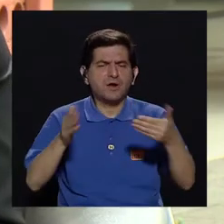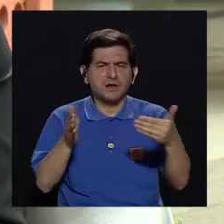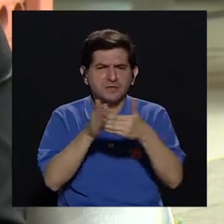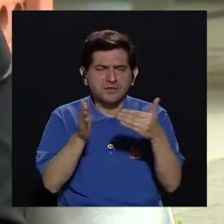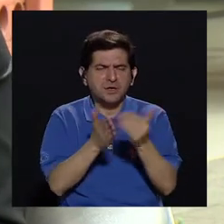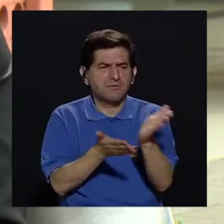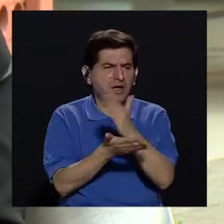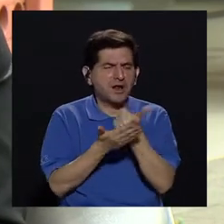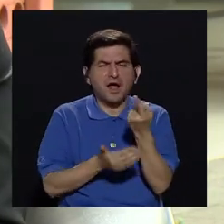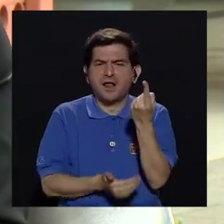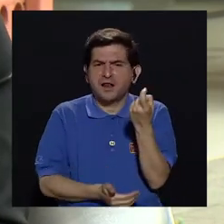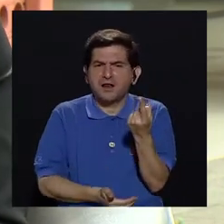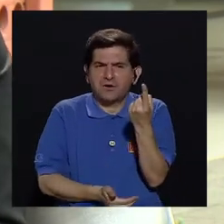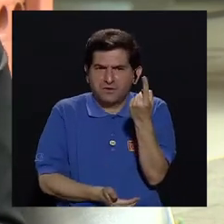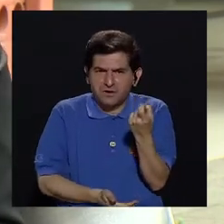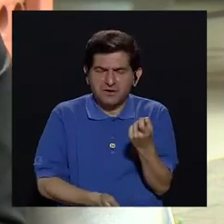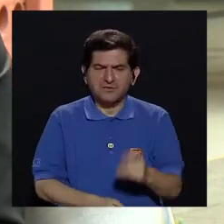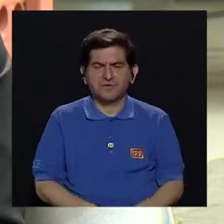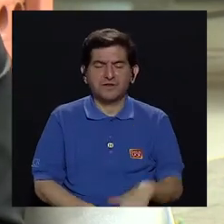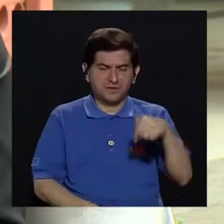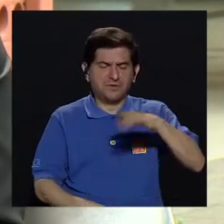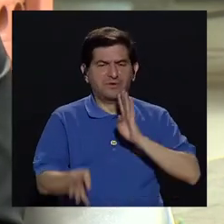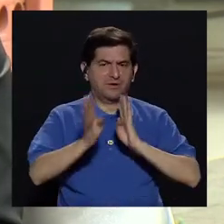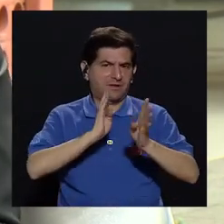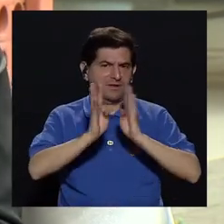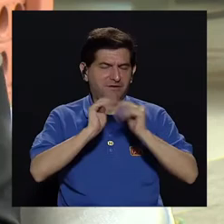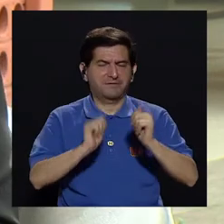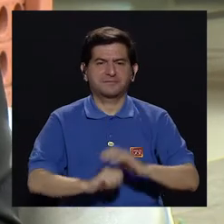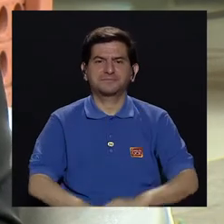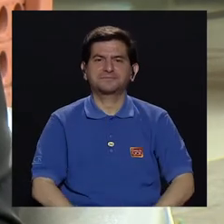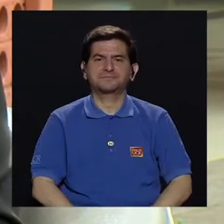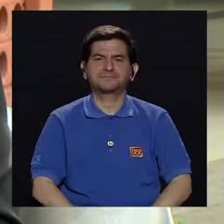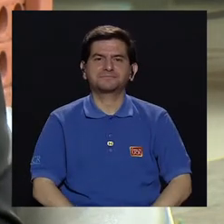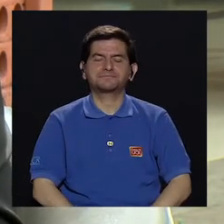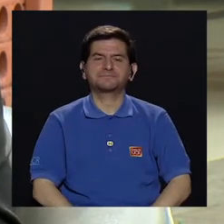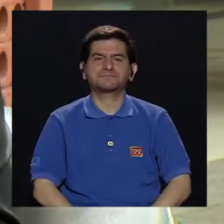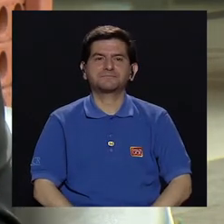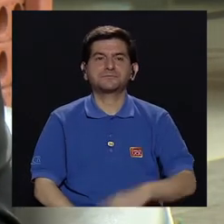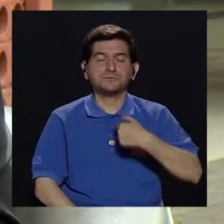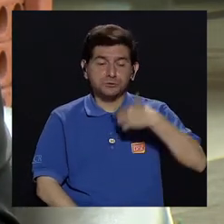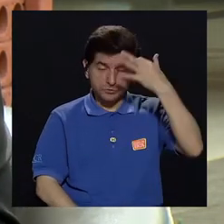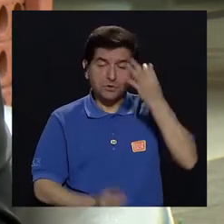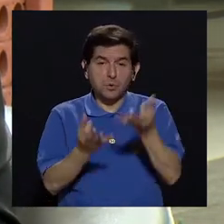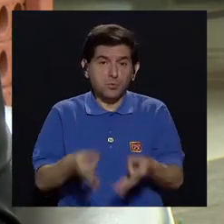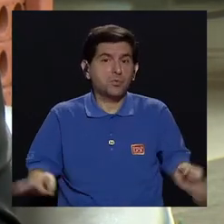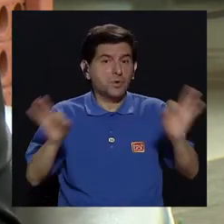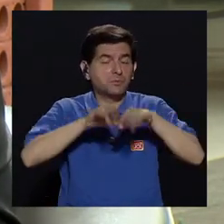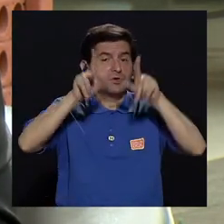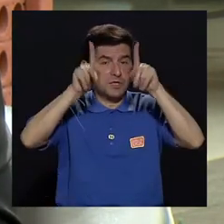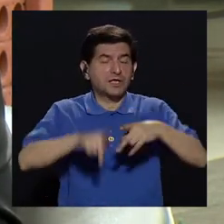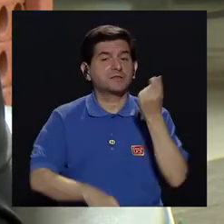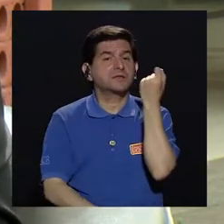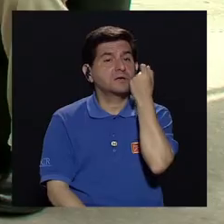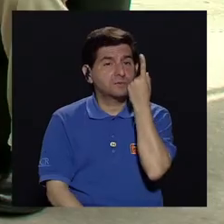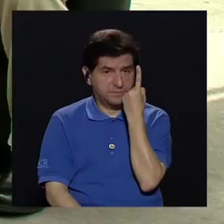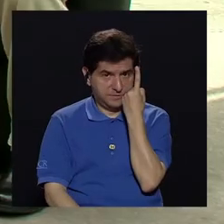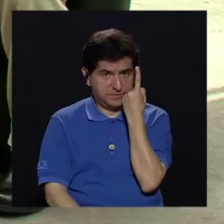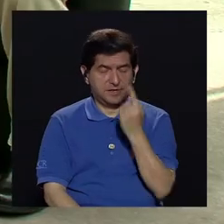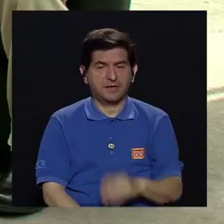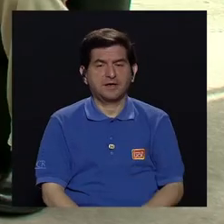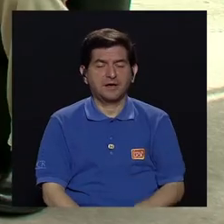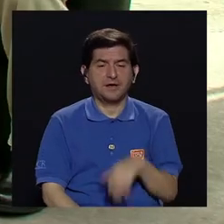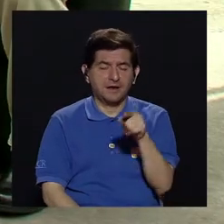algo que se nos ha quedado en el camino a lo largo de esta conversación. Para mí es muy importante que las personas entiendan